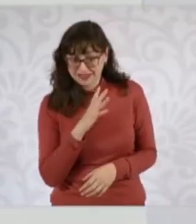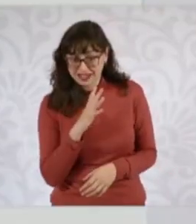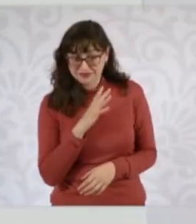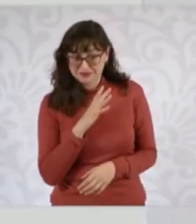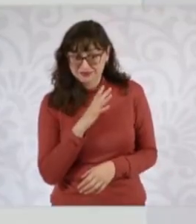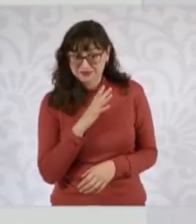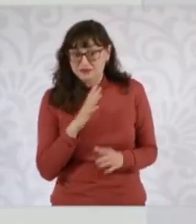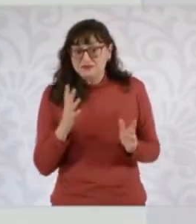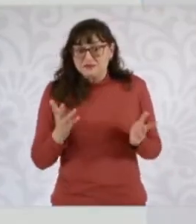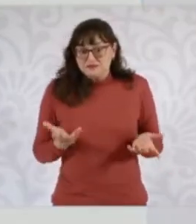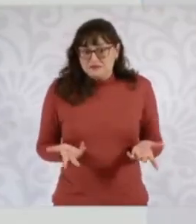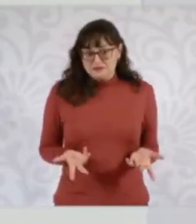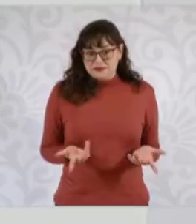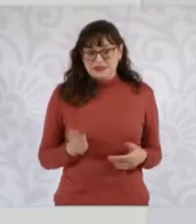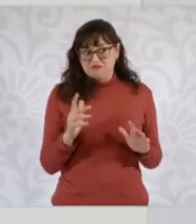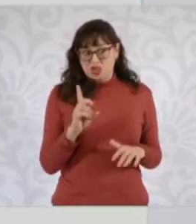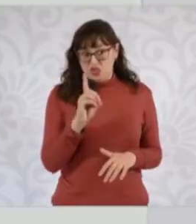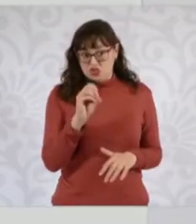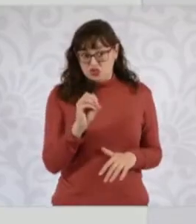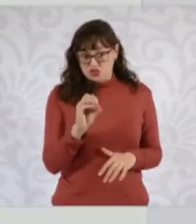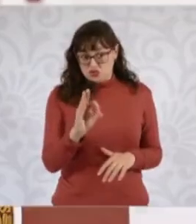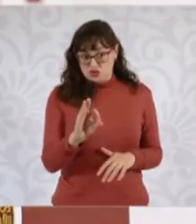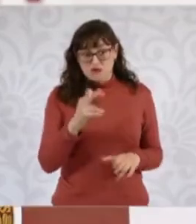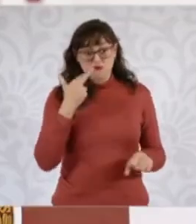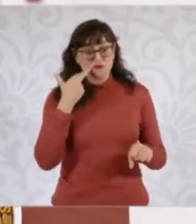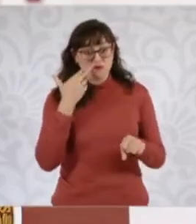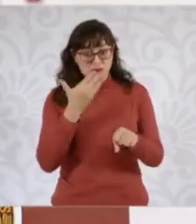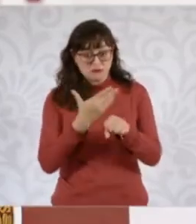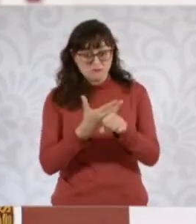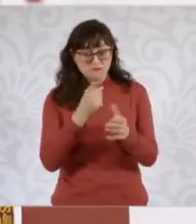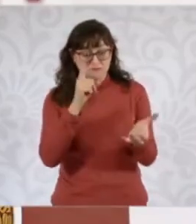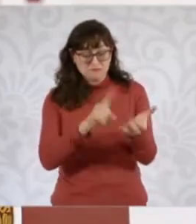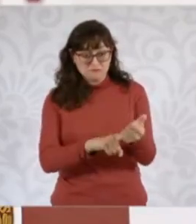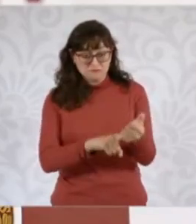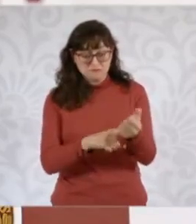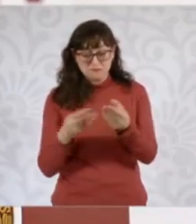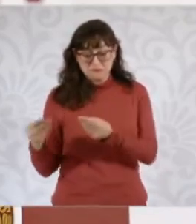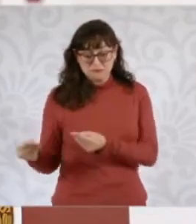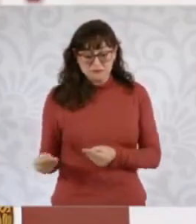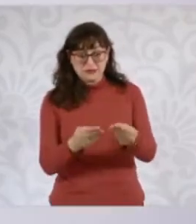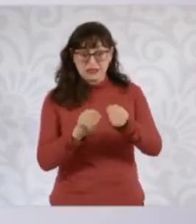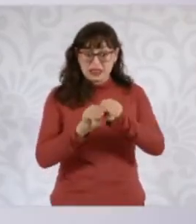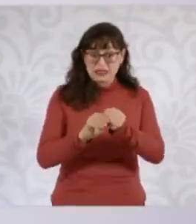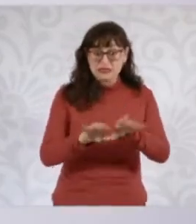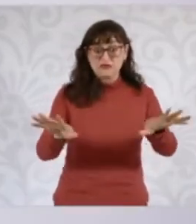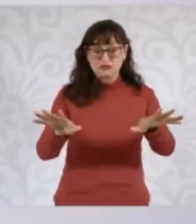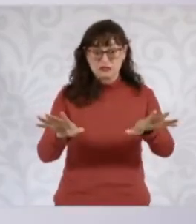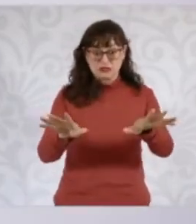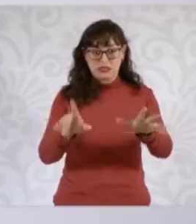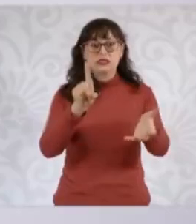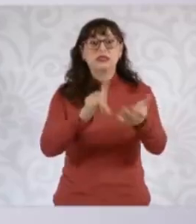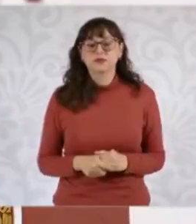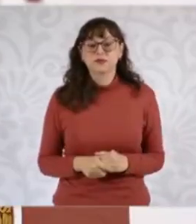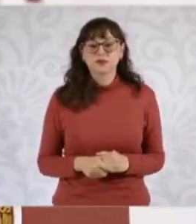No el encargado de publicar, las personas encargadas de publicar que están en la secretaría de gobernación, el diario oficial de la